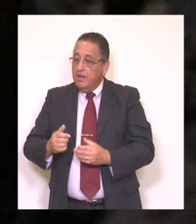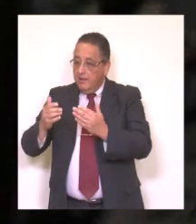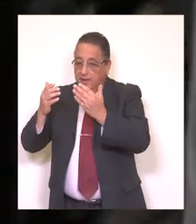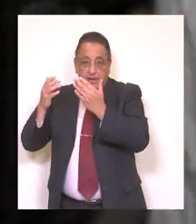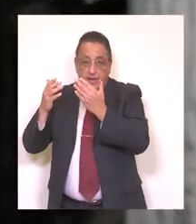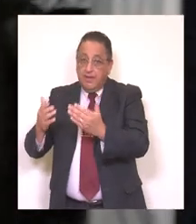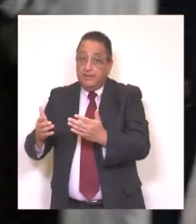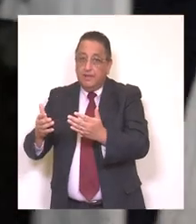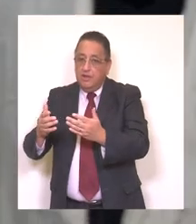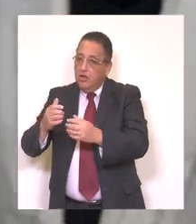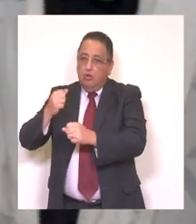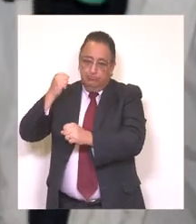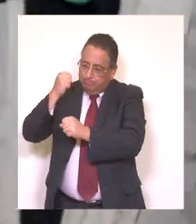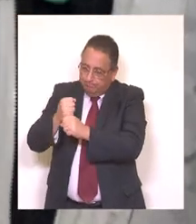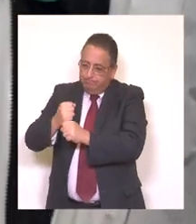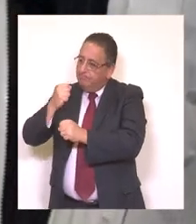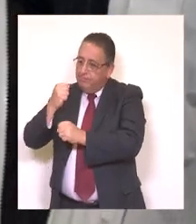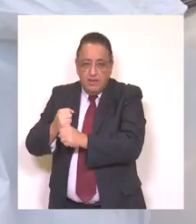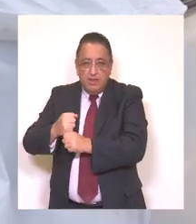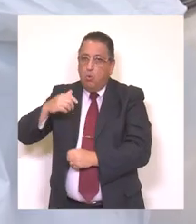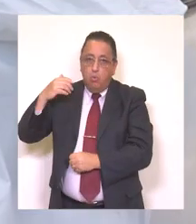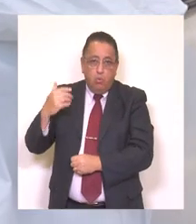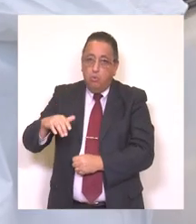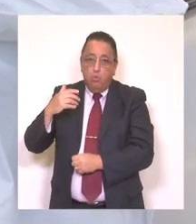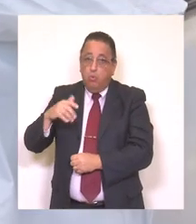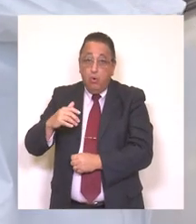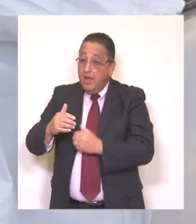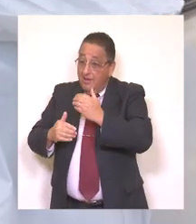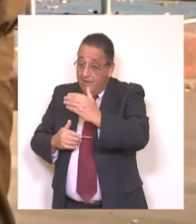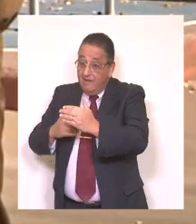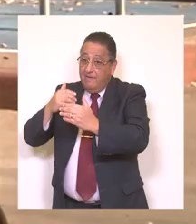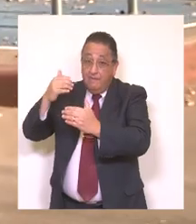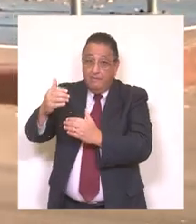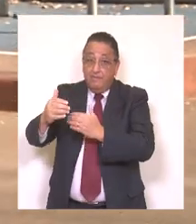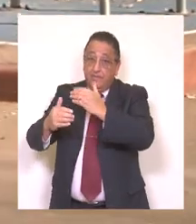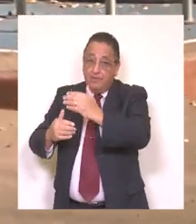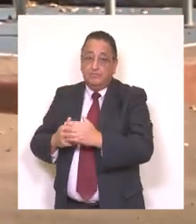Esta es una tarea histórica y solo se puede llevar a cada punto.